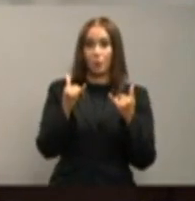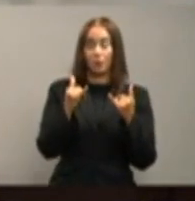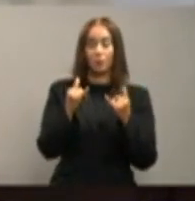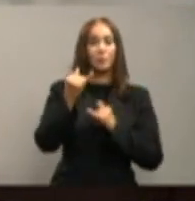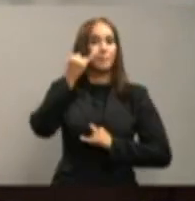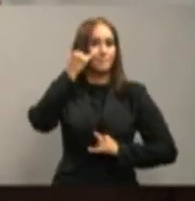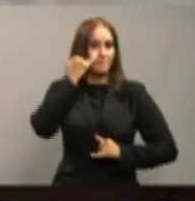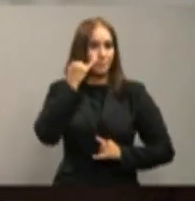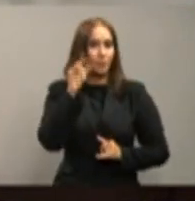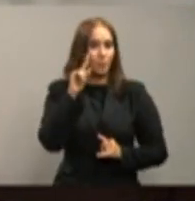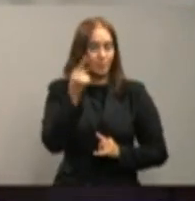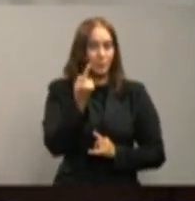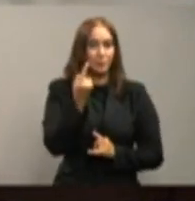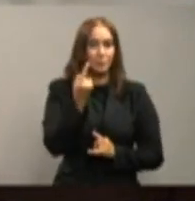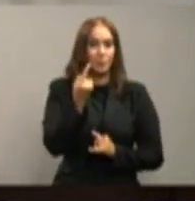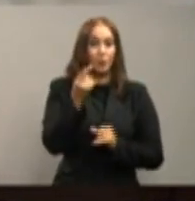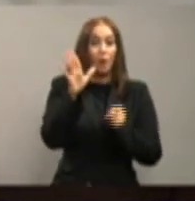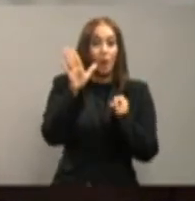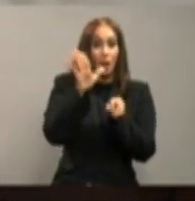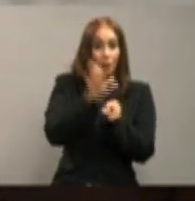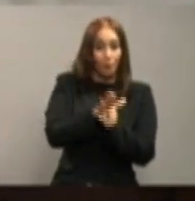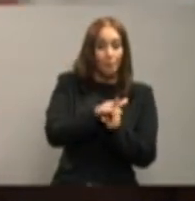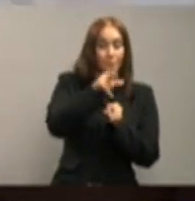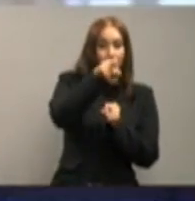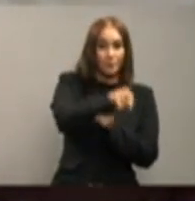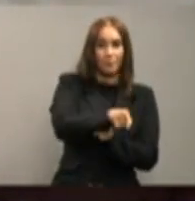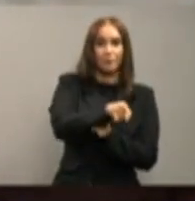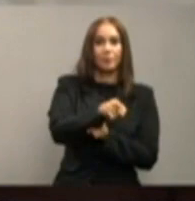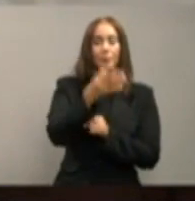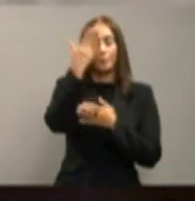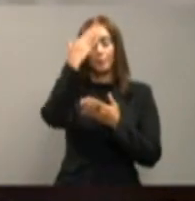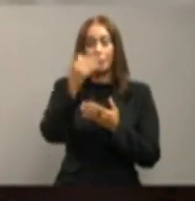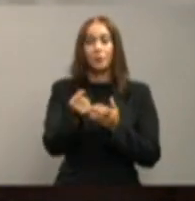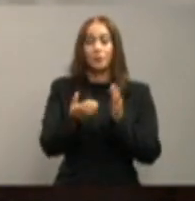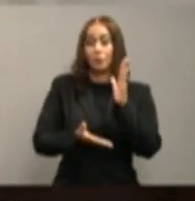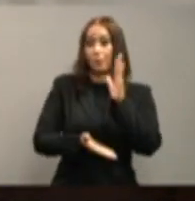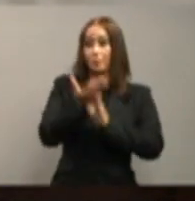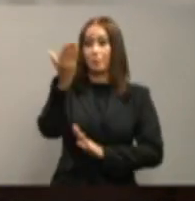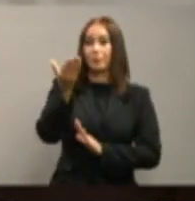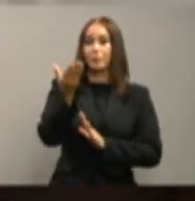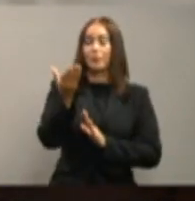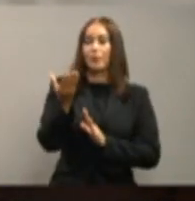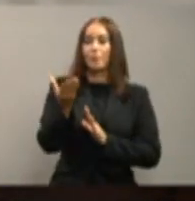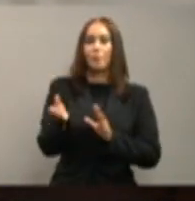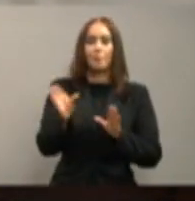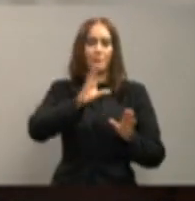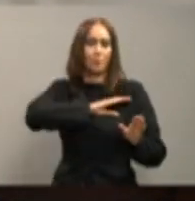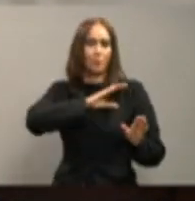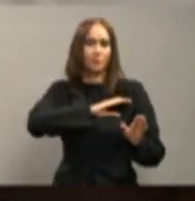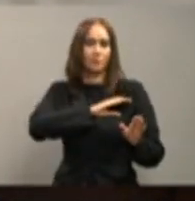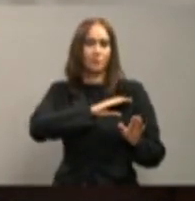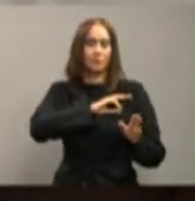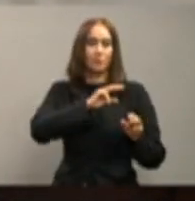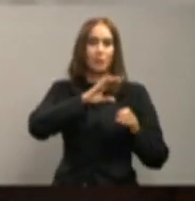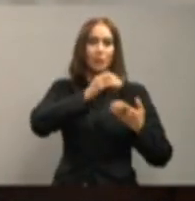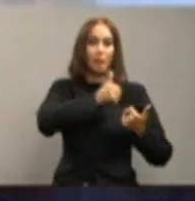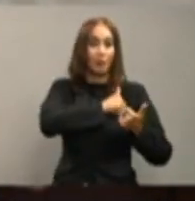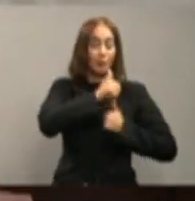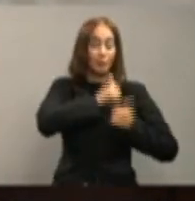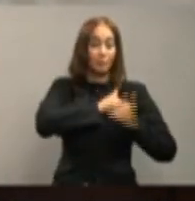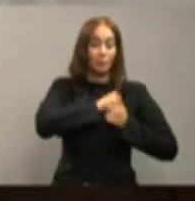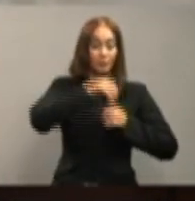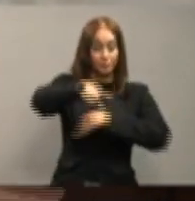vamos primero a cumplir con la disposición actual y por eso aumentamos la cantidad de miembros de las Fuerzas Armadas y la Policía en la